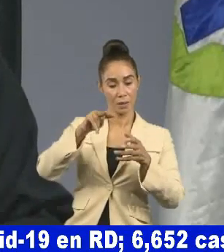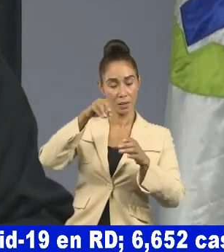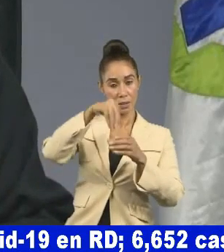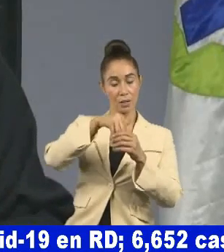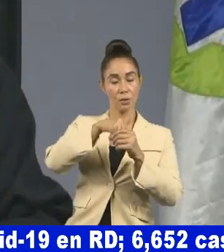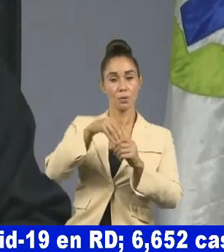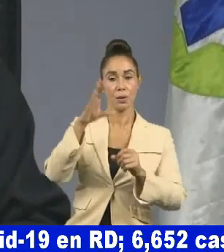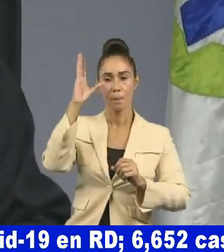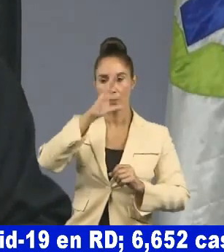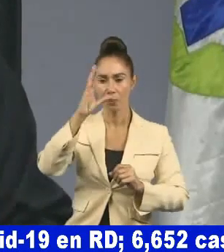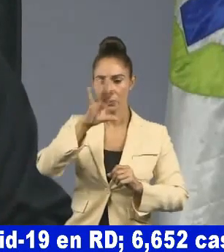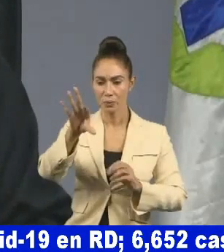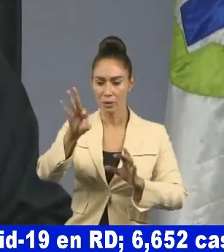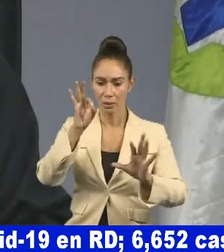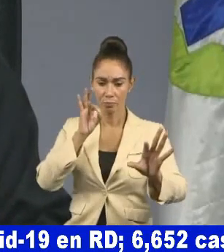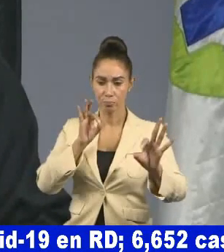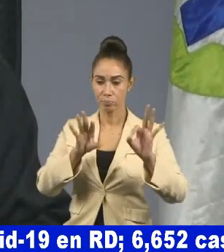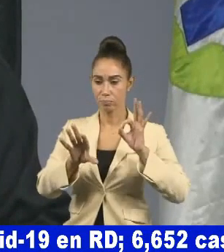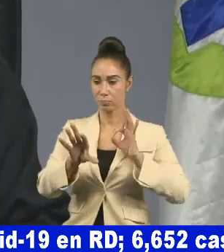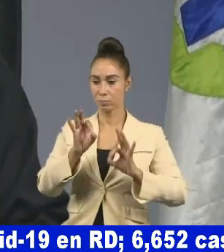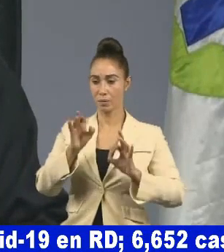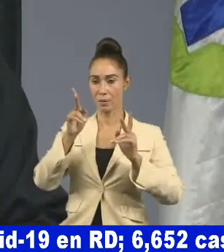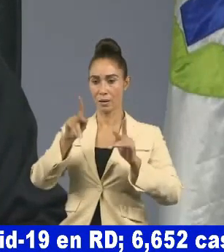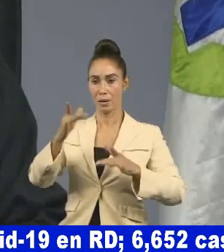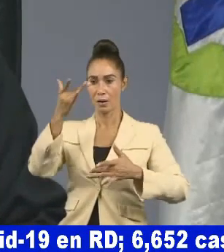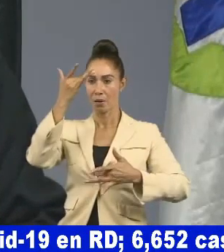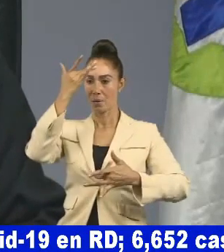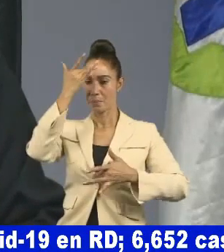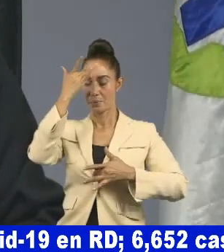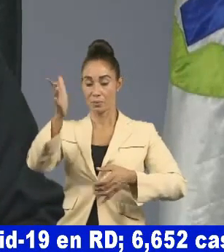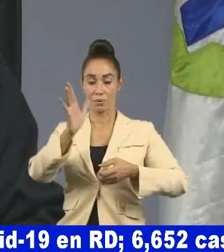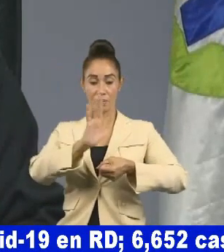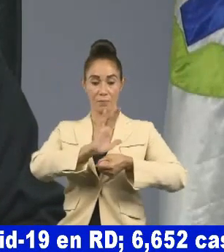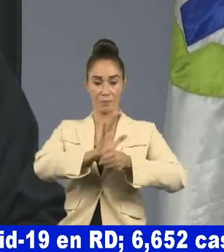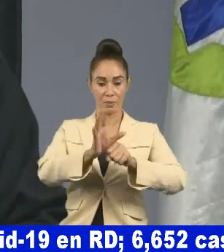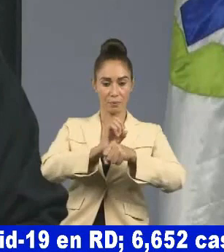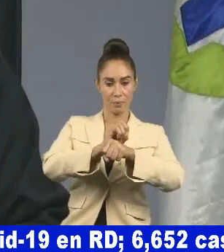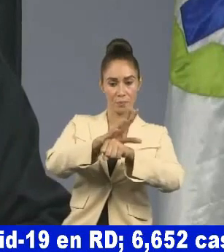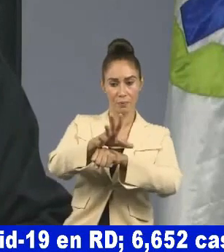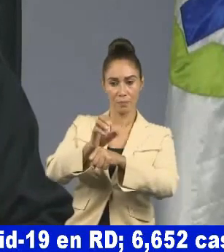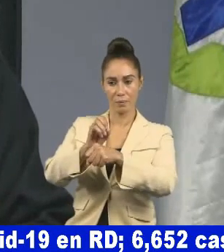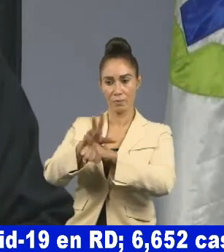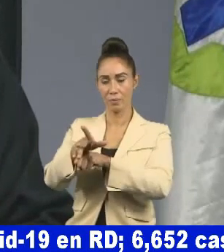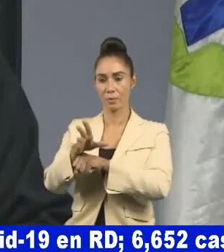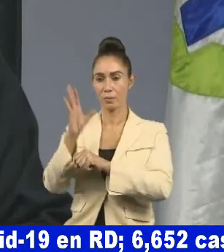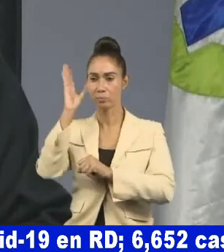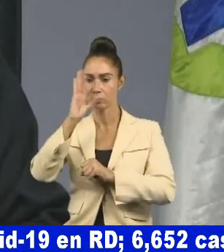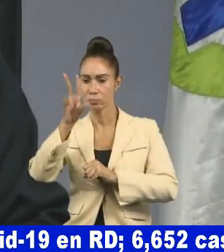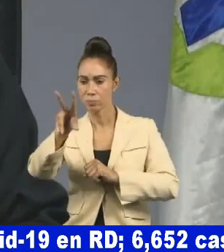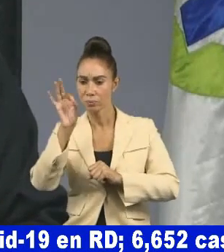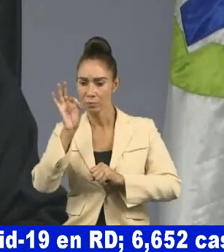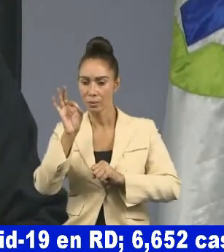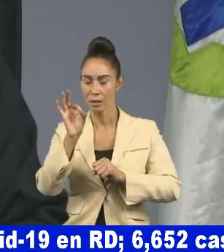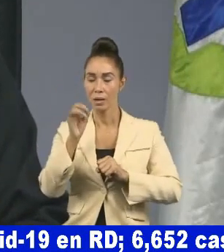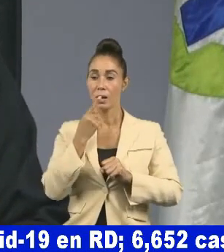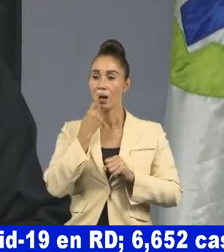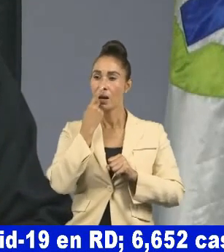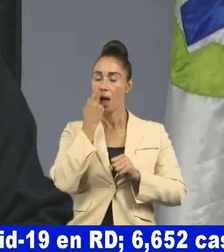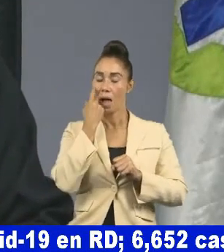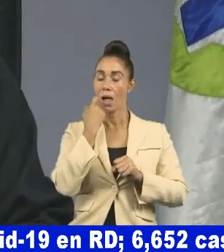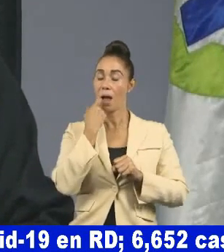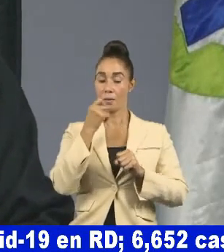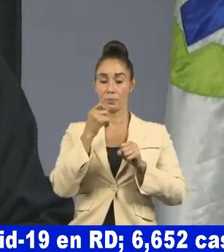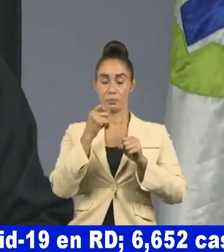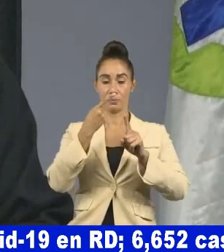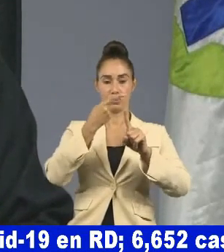identificación y tratamiento de enfermos y portadores a través de detección, diagnóstico, notificación